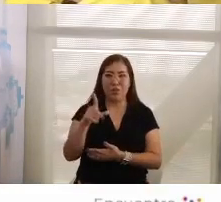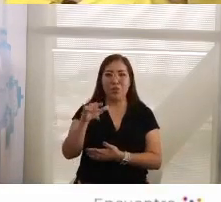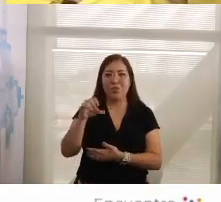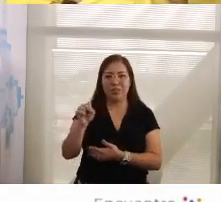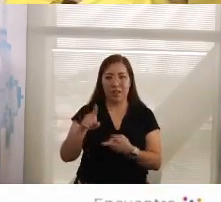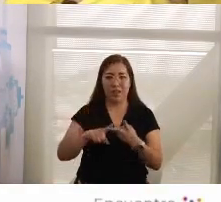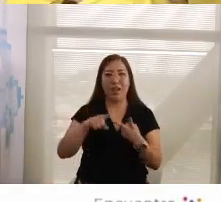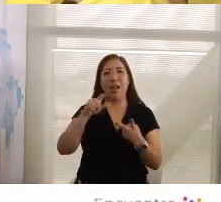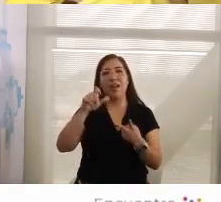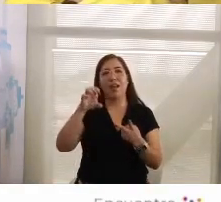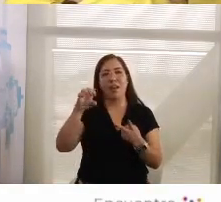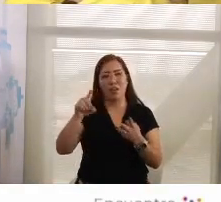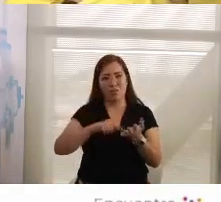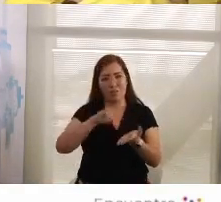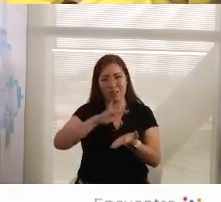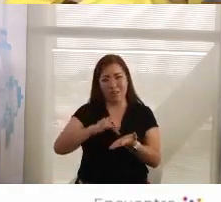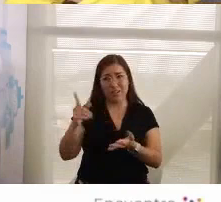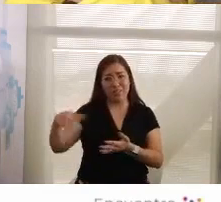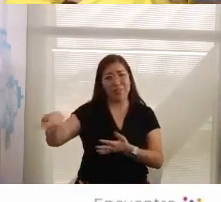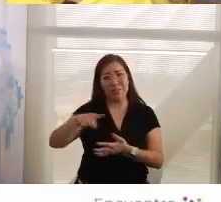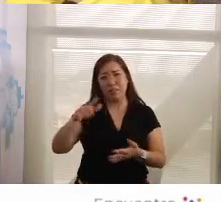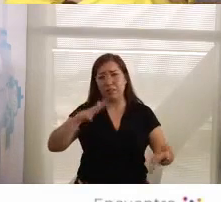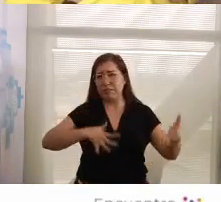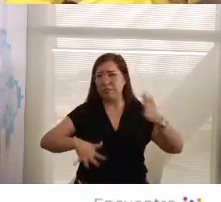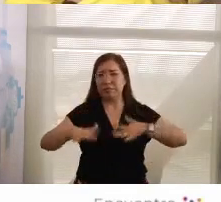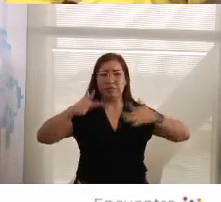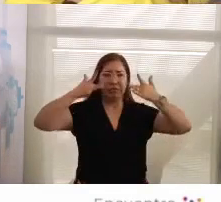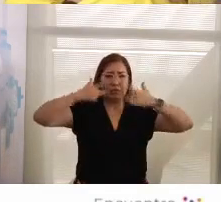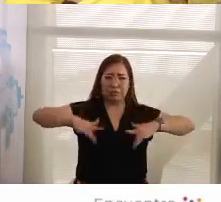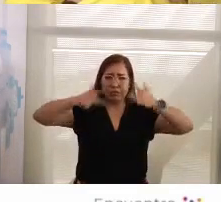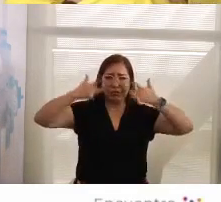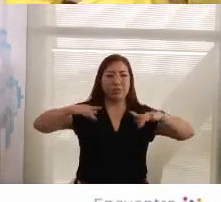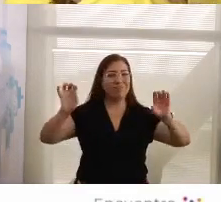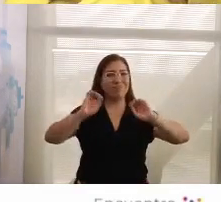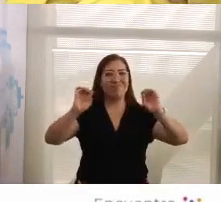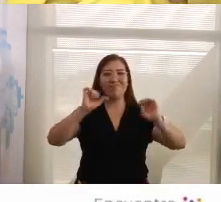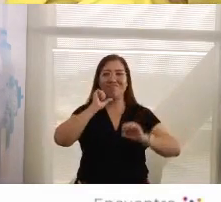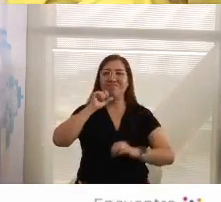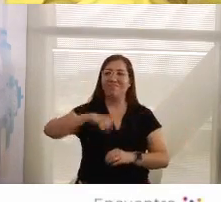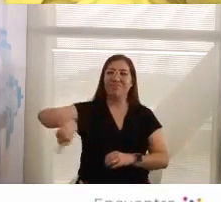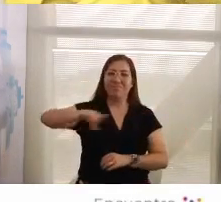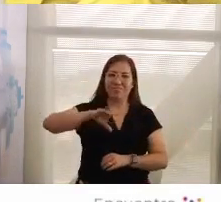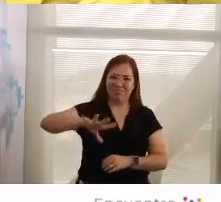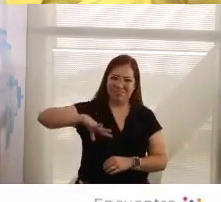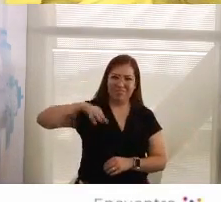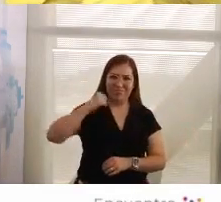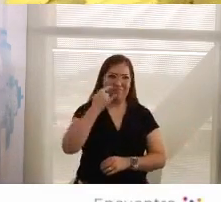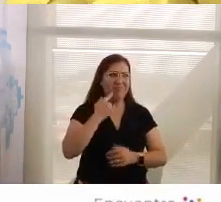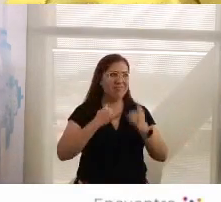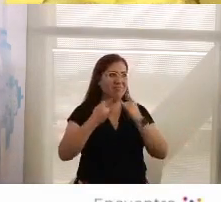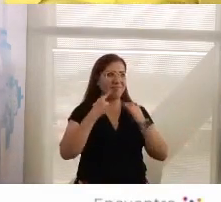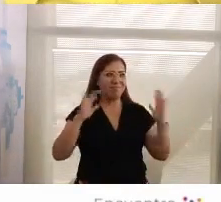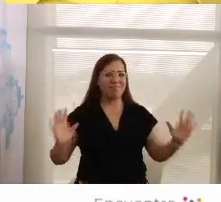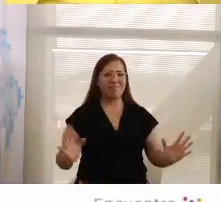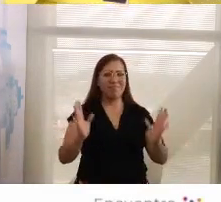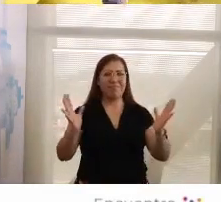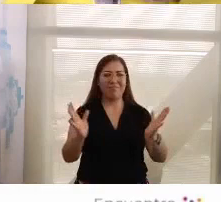Leo gracias por no agotarse de seguir alzando la voz no te agotas tú que te toca